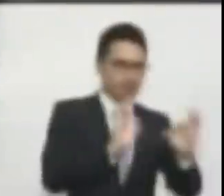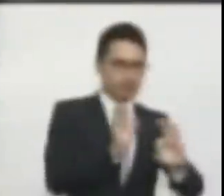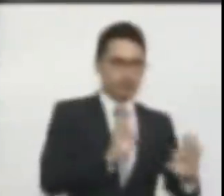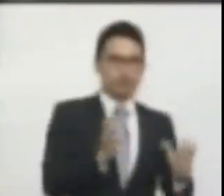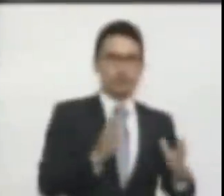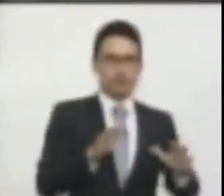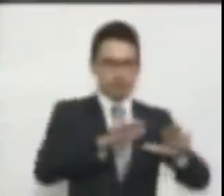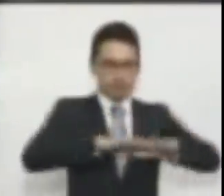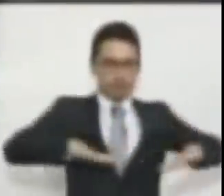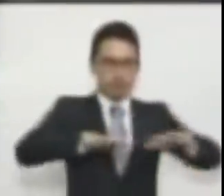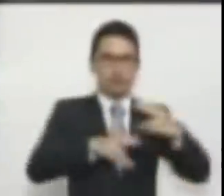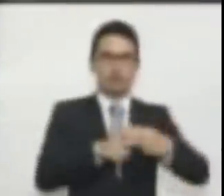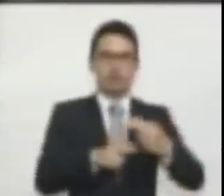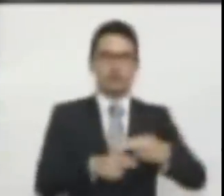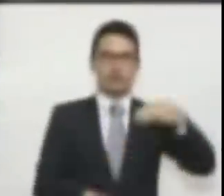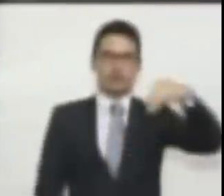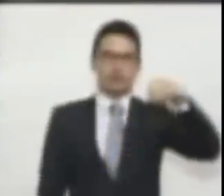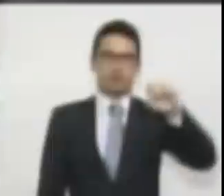patio Mosquera.